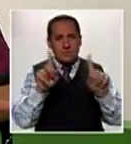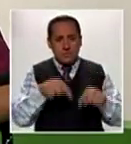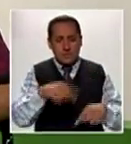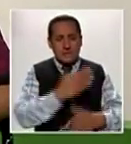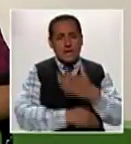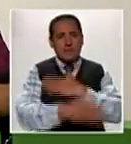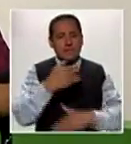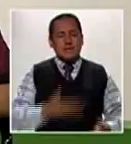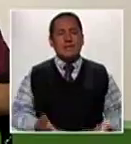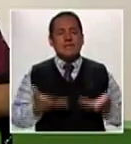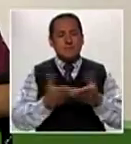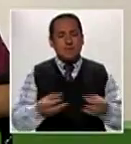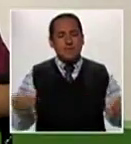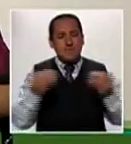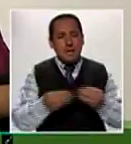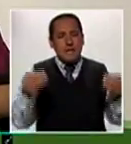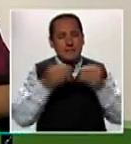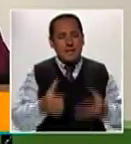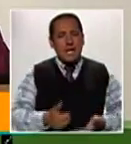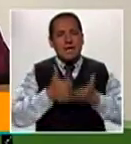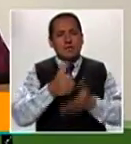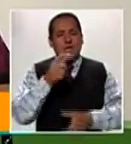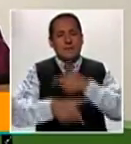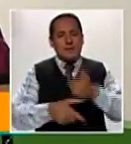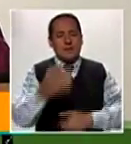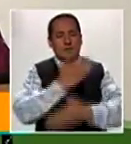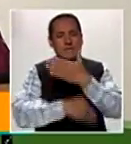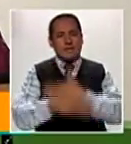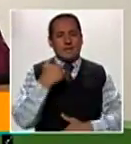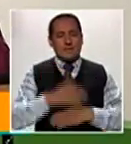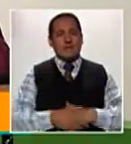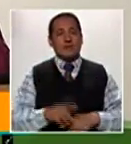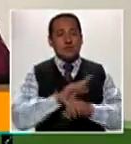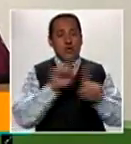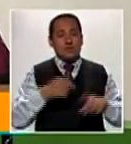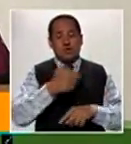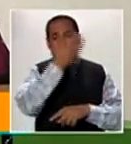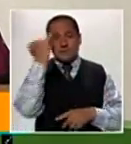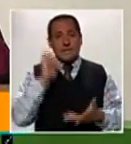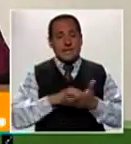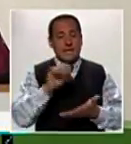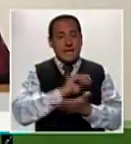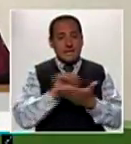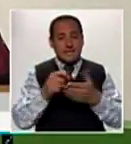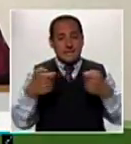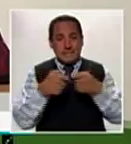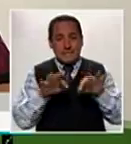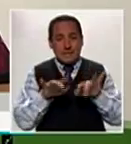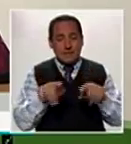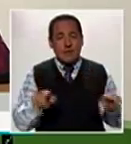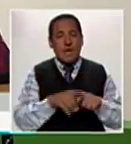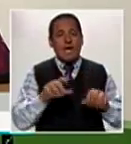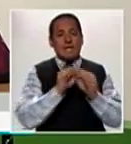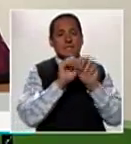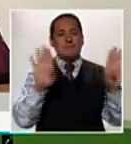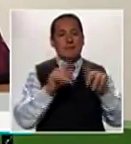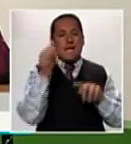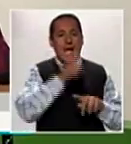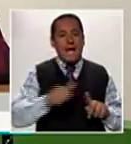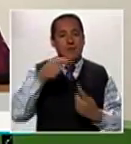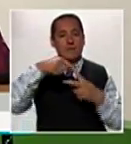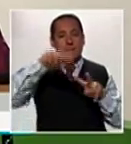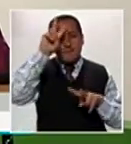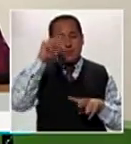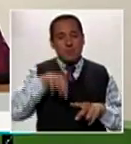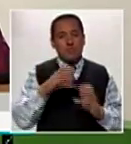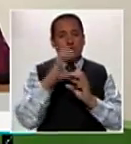corresponden. Brindemos más accesibilidad a las personas con discapacidad. No se olviden tampoco de escribirnos. Háganlo a sinbarreras